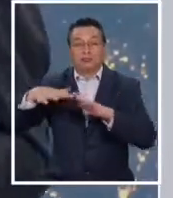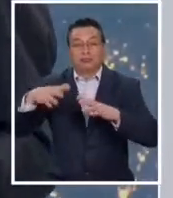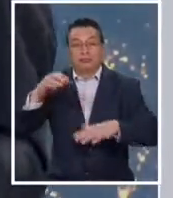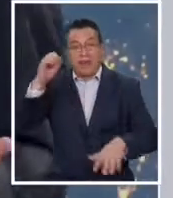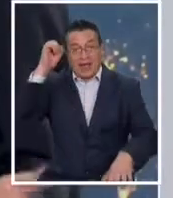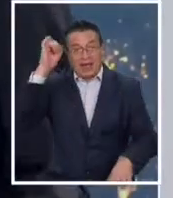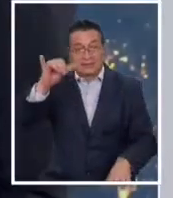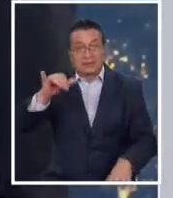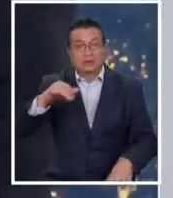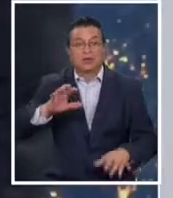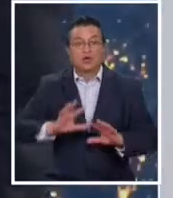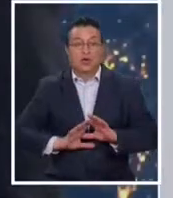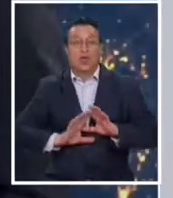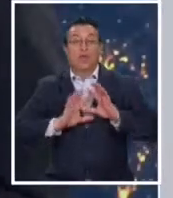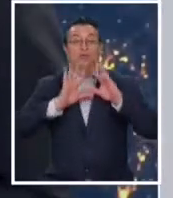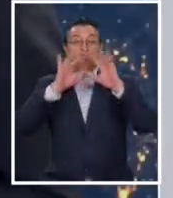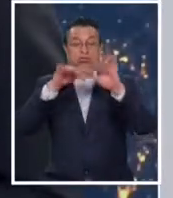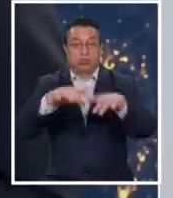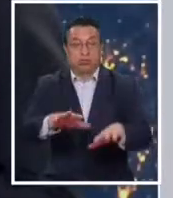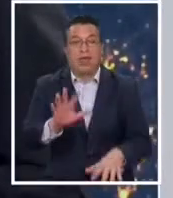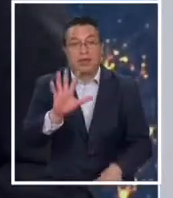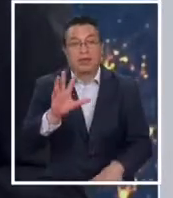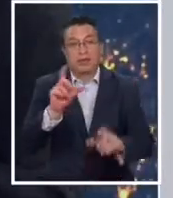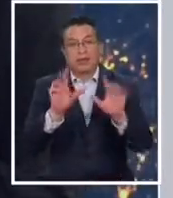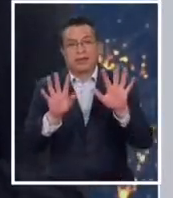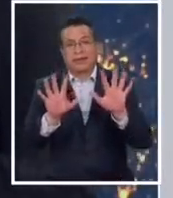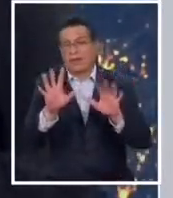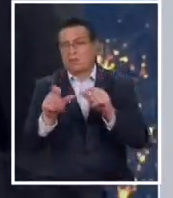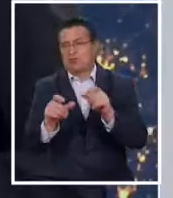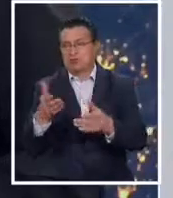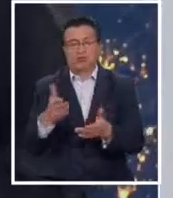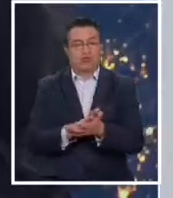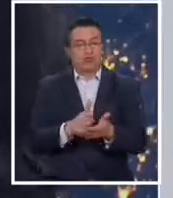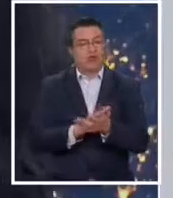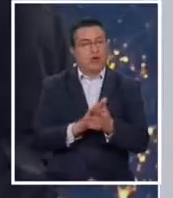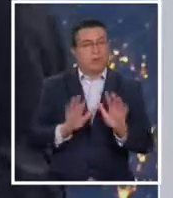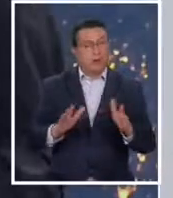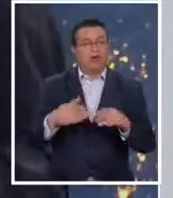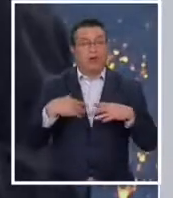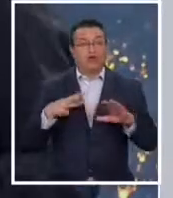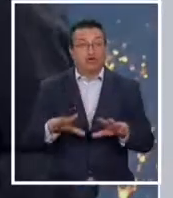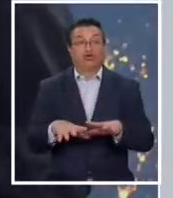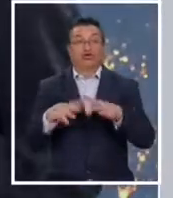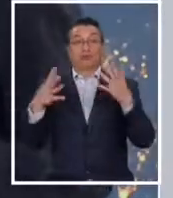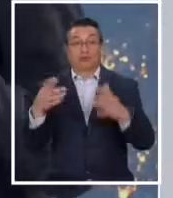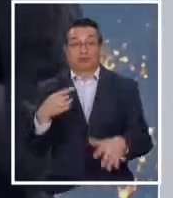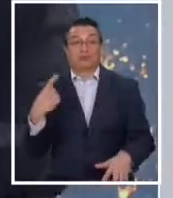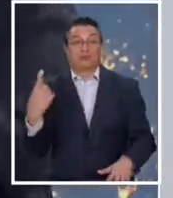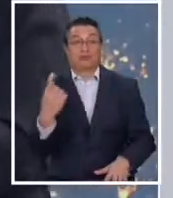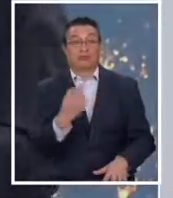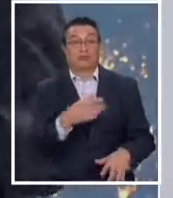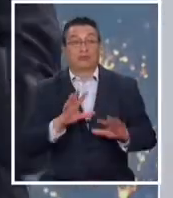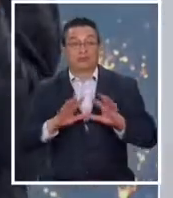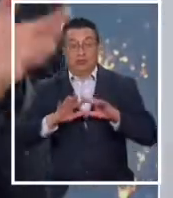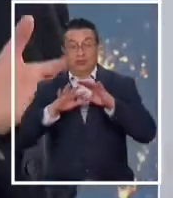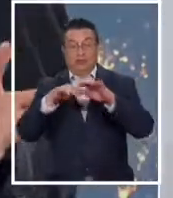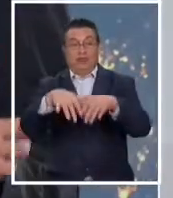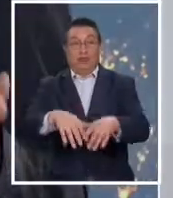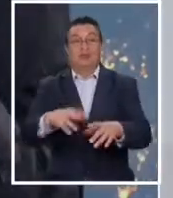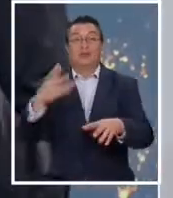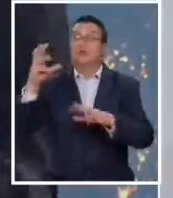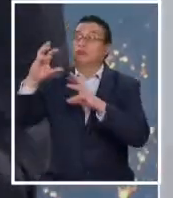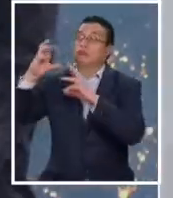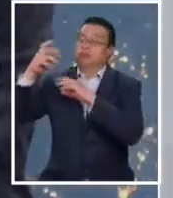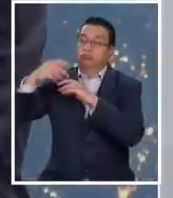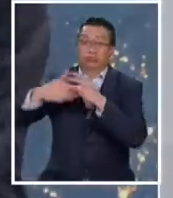Aysén y dan origen a un tsunami que cobran cerca de 10 víctimas, si no me equivoco, y ciertamente sorprendió a muchos. Era un tsunami por deslizamiento, en Chile estamos